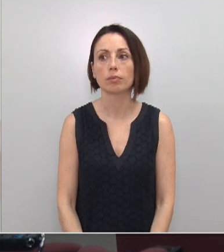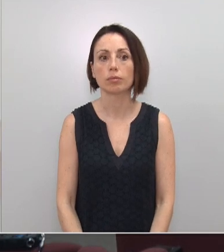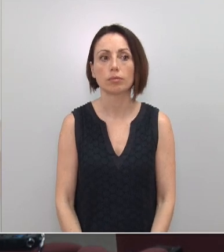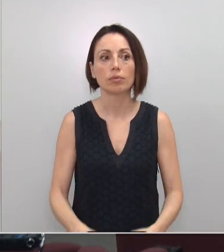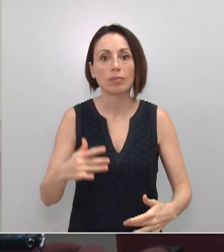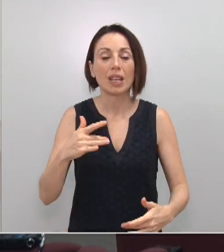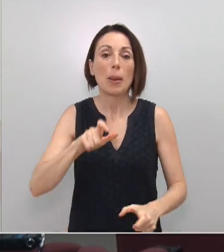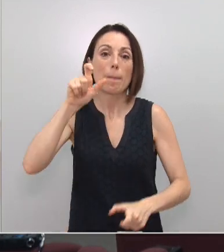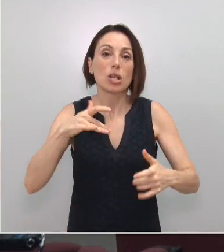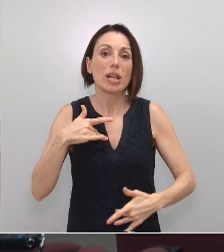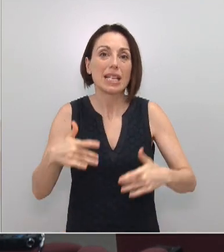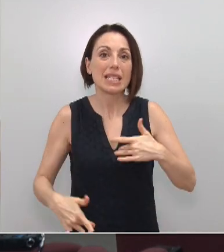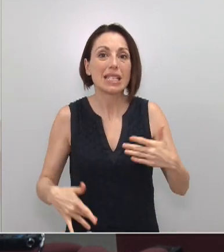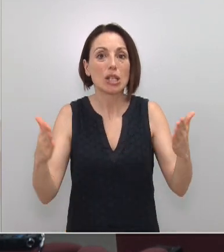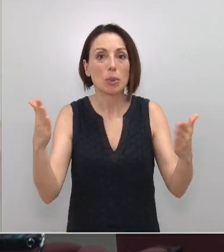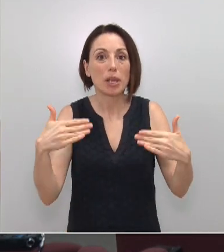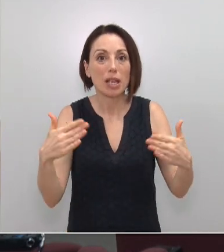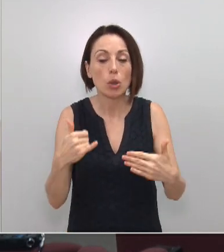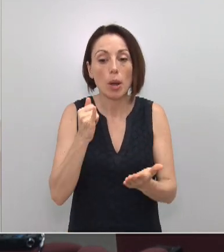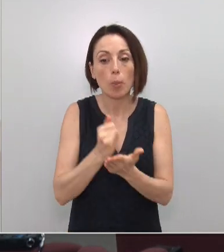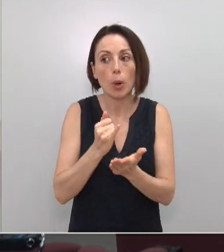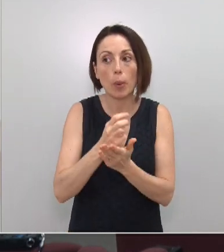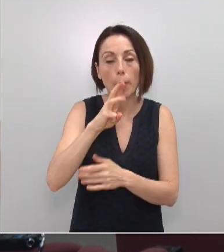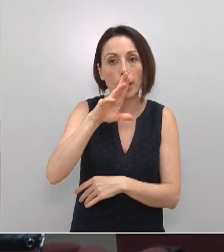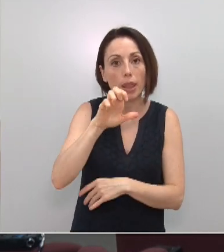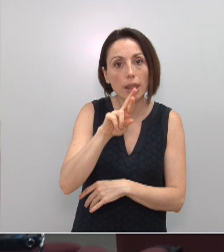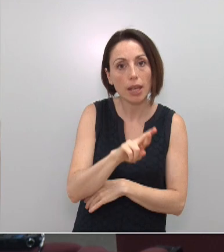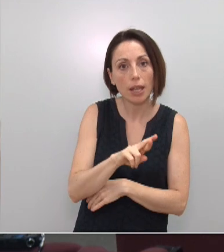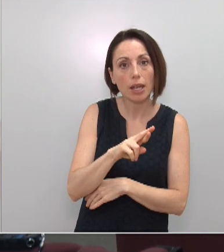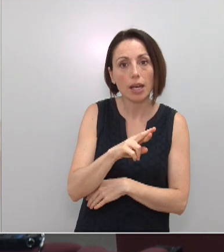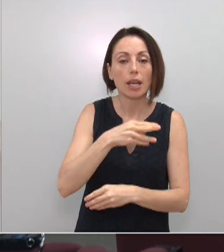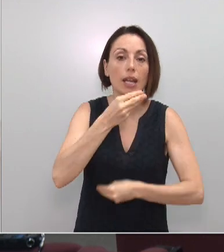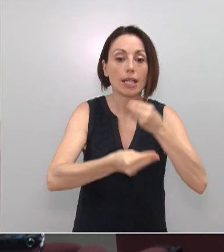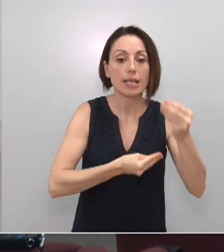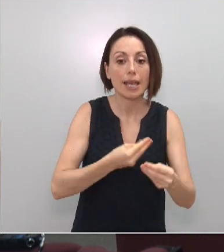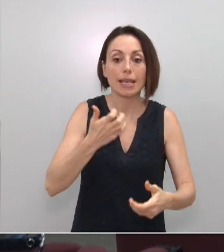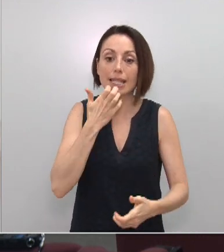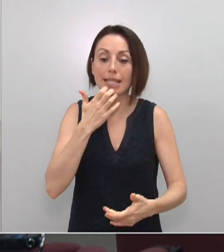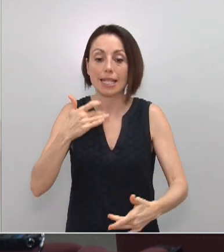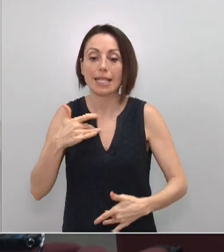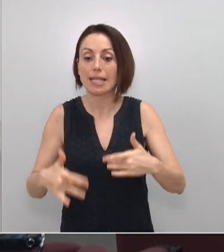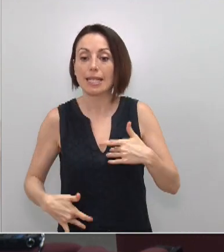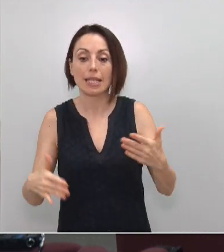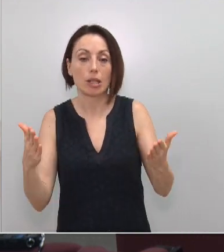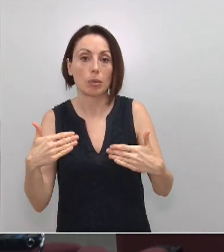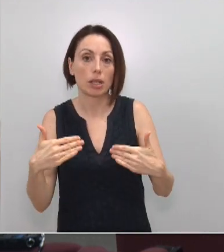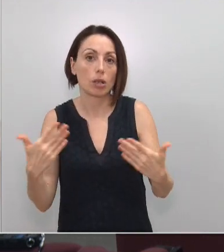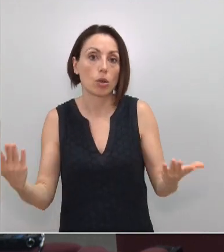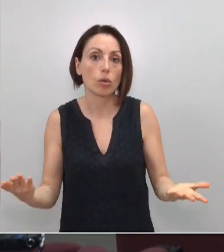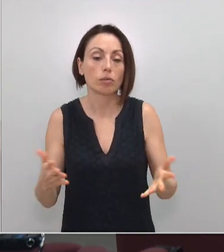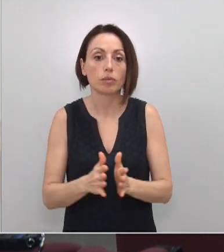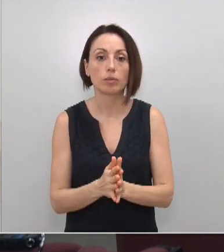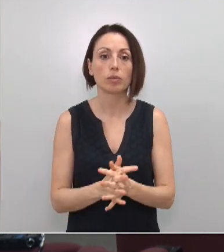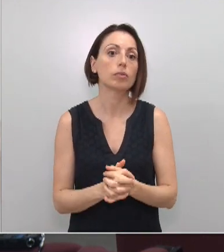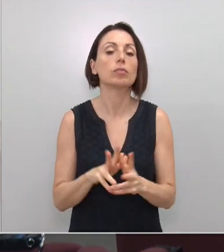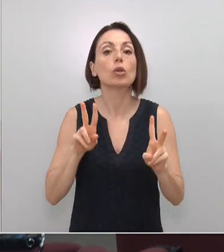sintomáticos. Bueno, a los contactos estrechos se les hace PCR y luego a los sintomáticos que han estado en contacto. Pero en principio se hace